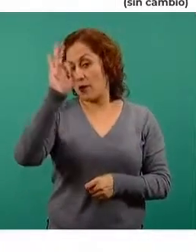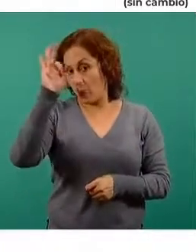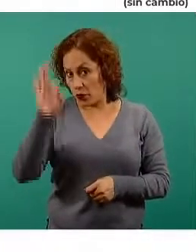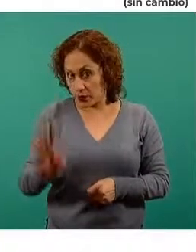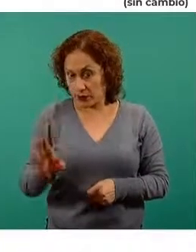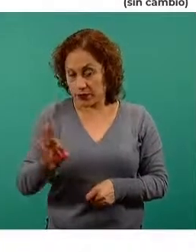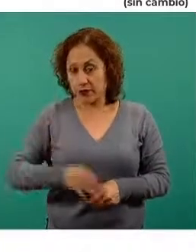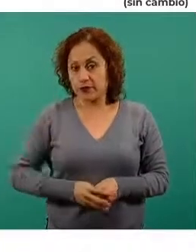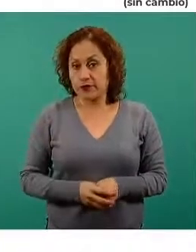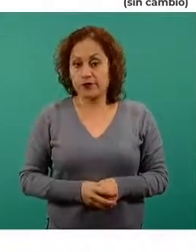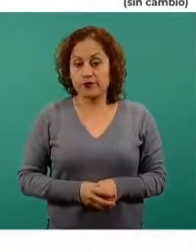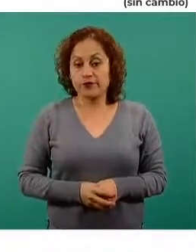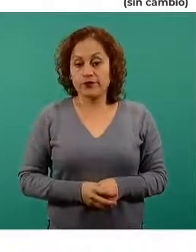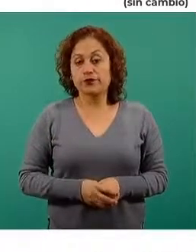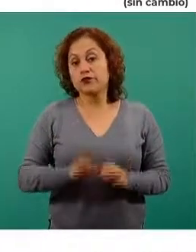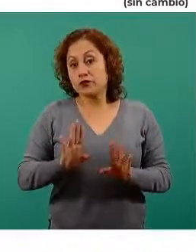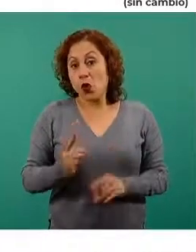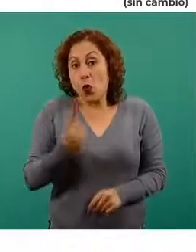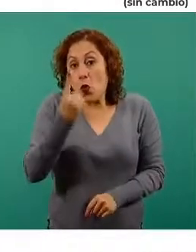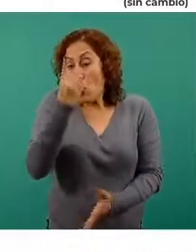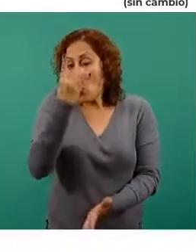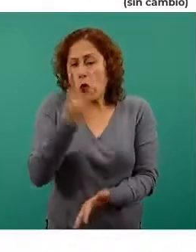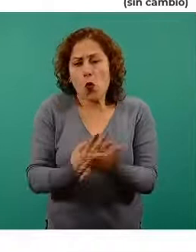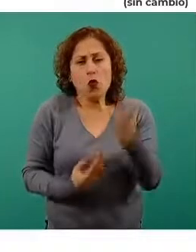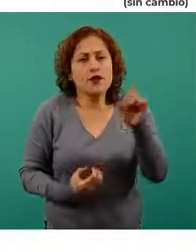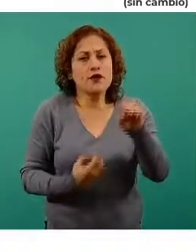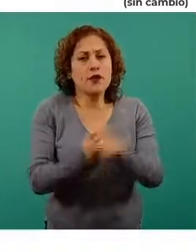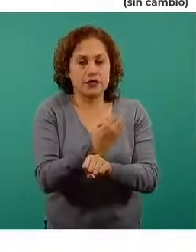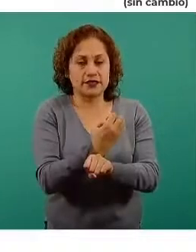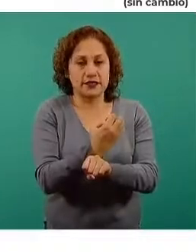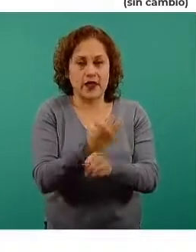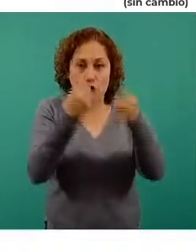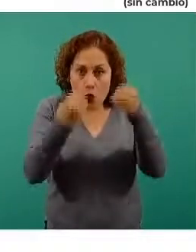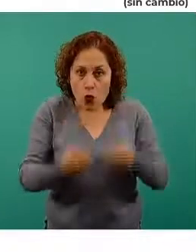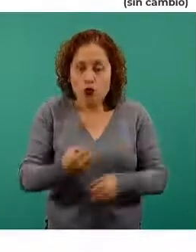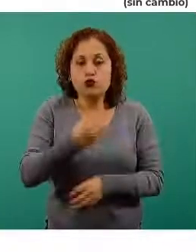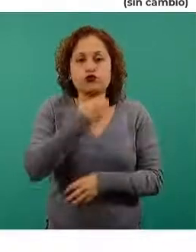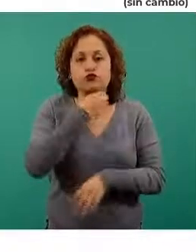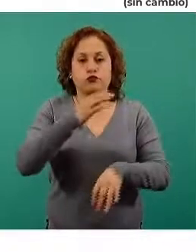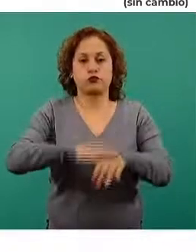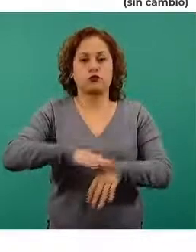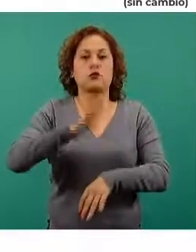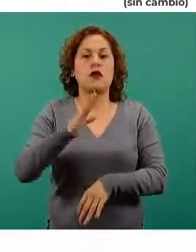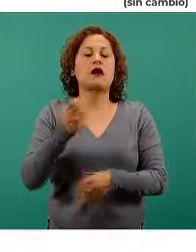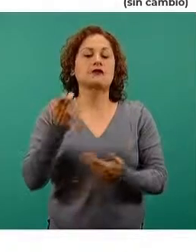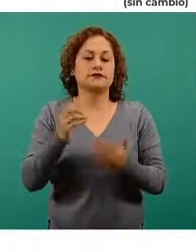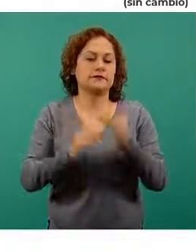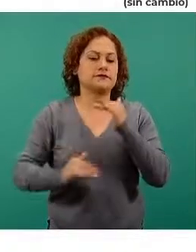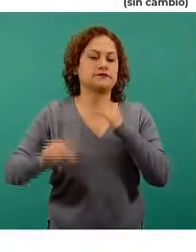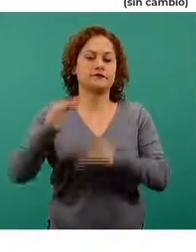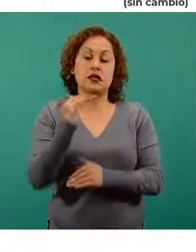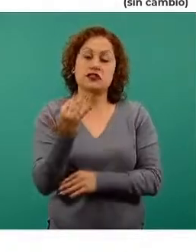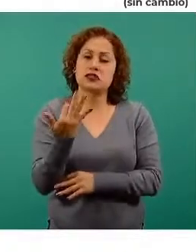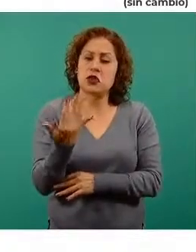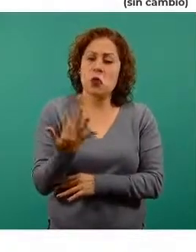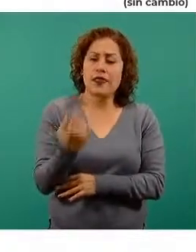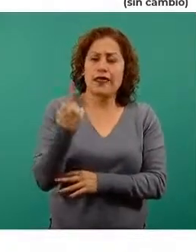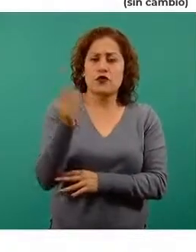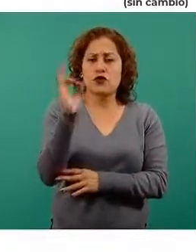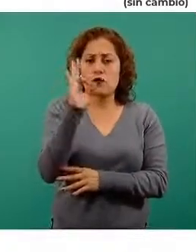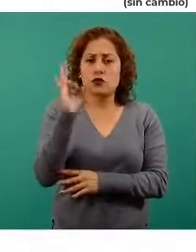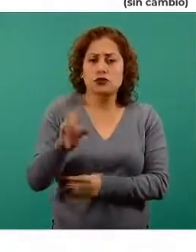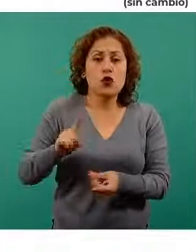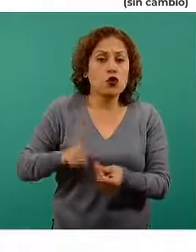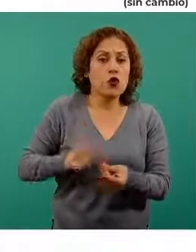entidad federativa, la Ciudad de México, con el 51 por